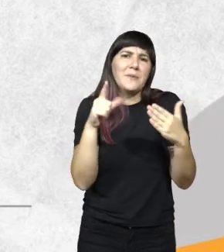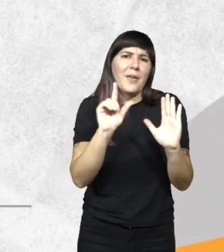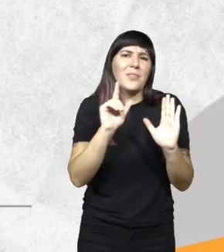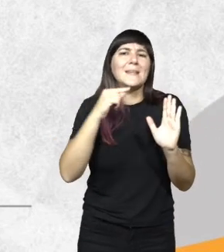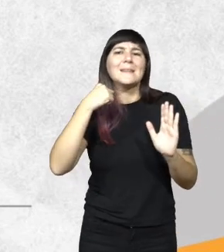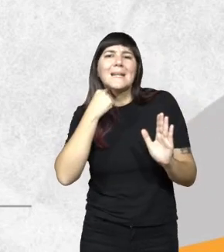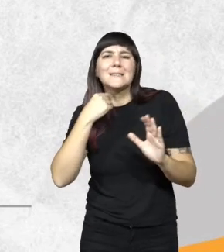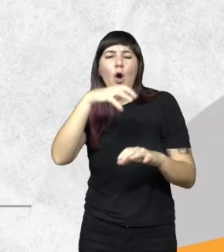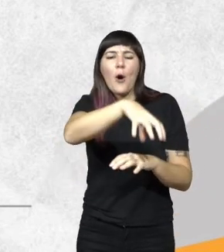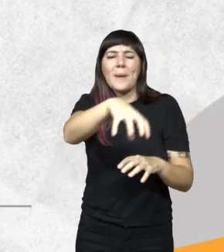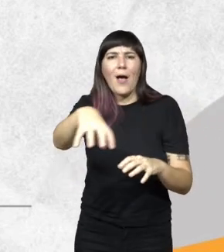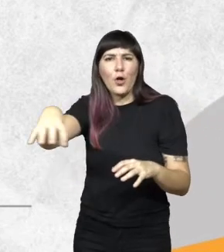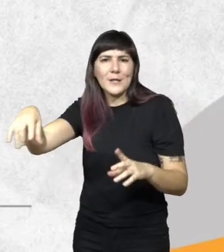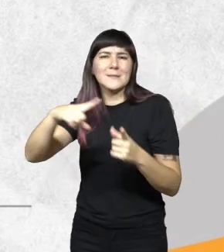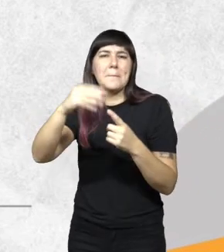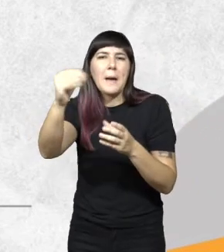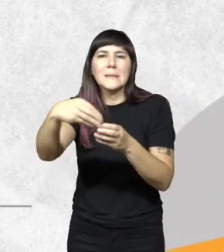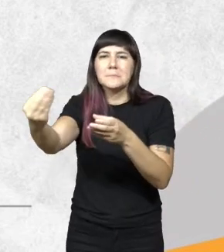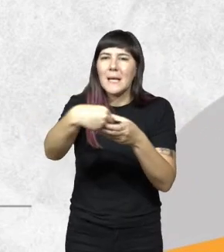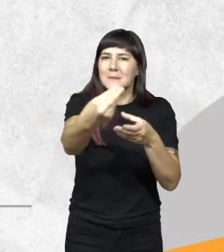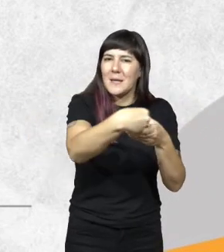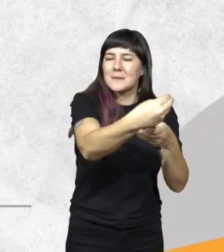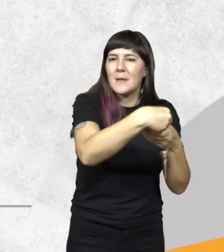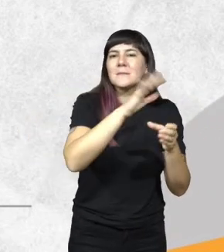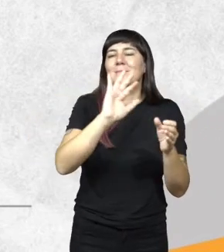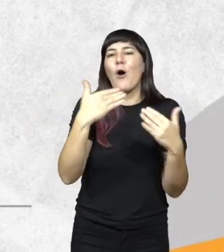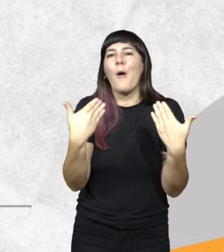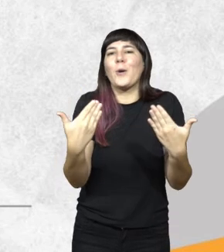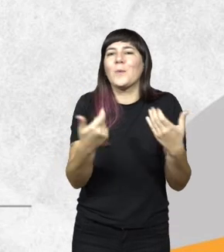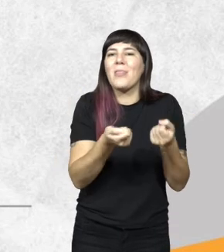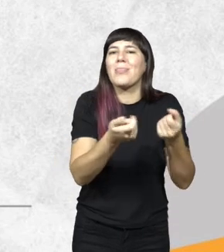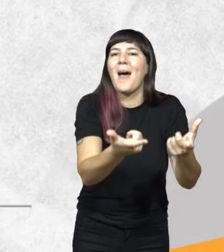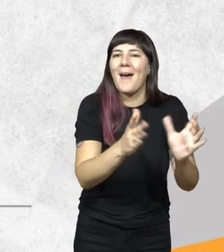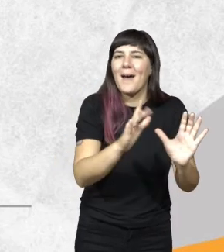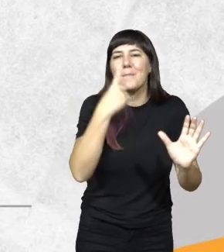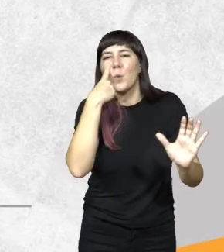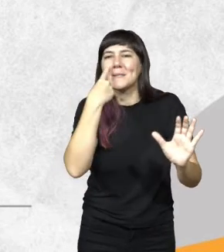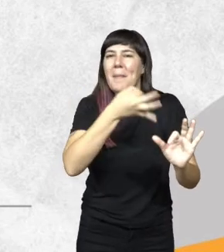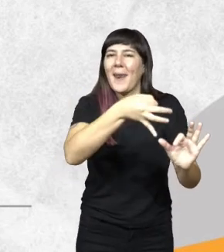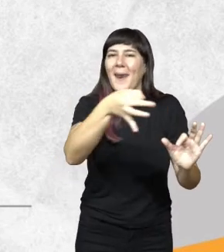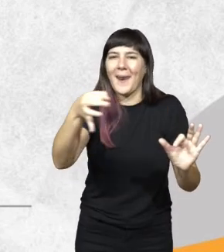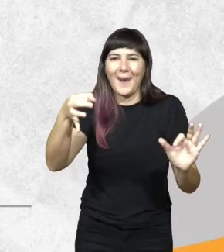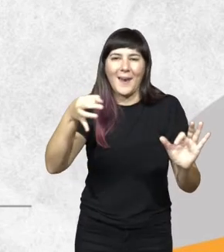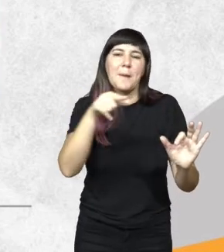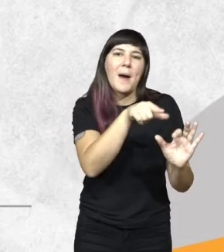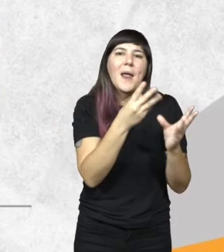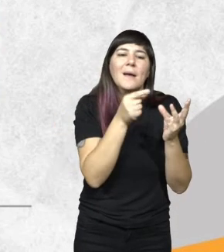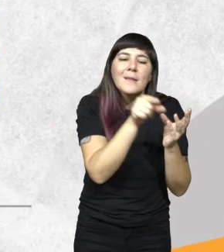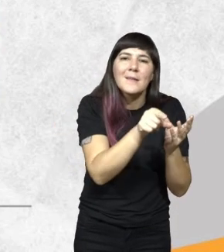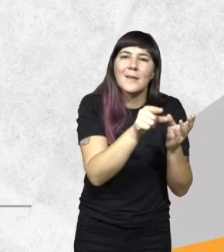estos 13 operadores y todos los que van a incorporarse, de darle la oportunidad a los sistemas municipales para valorizar mejor.